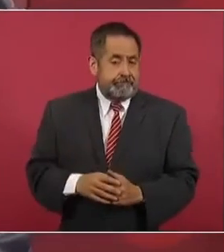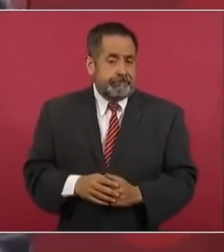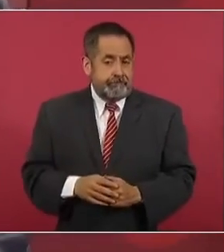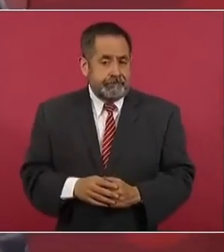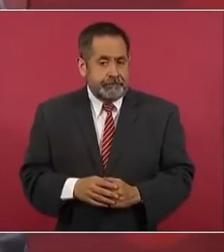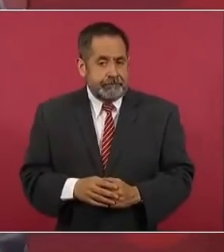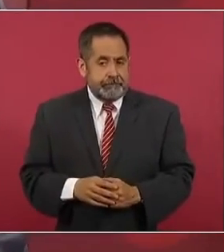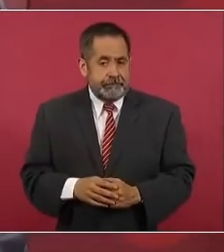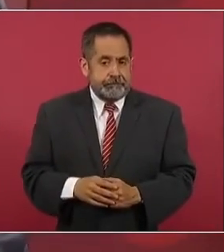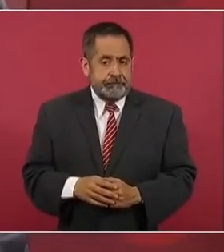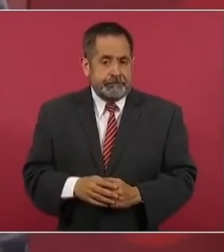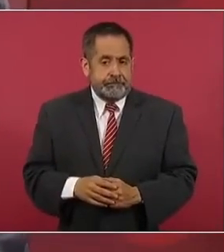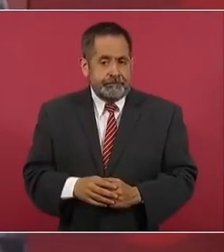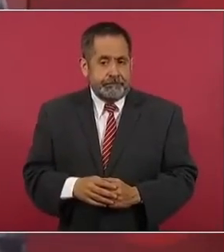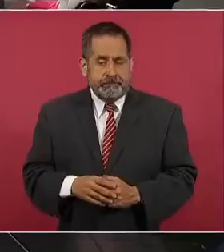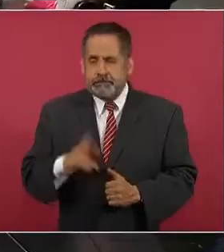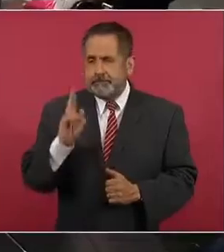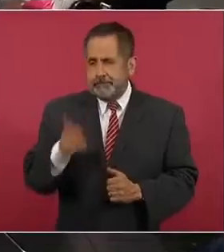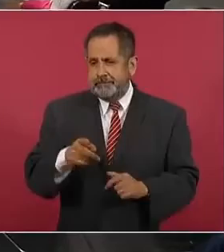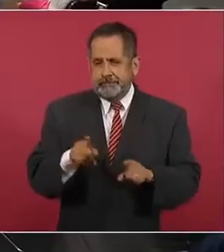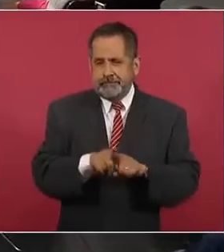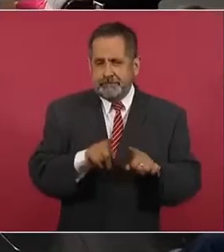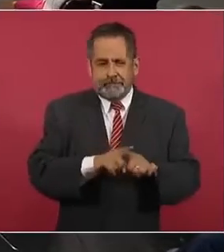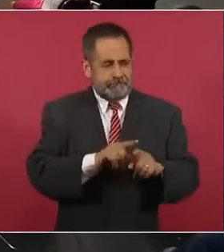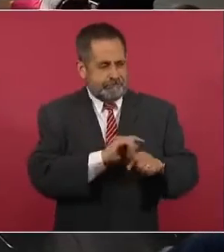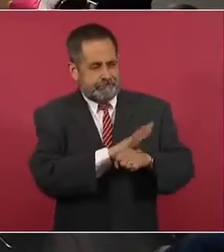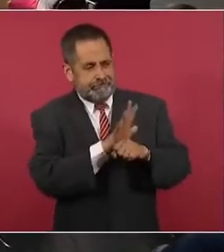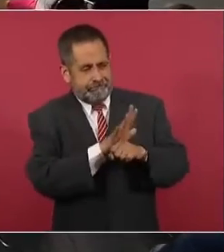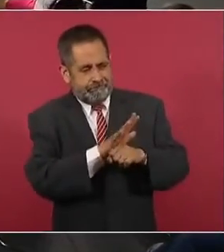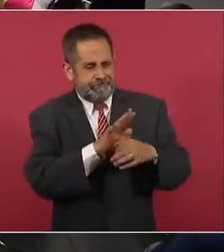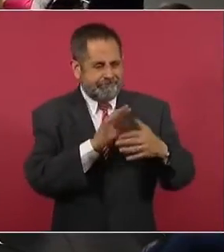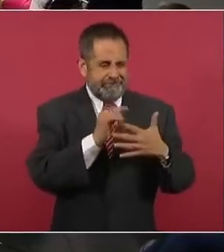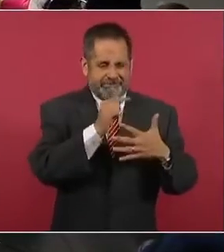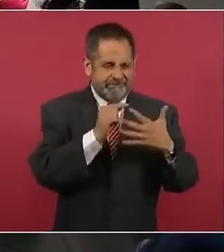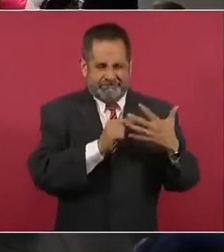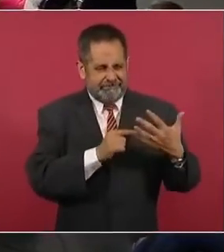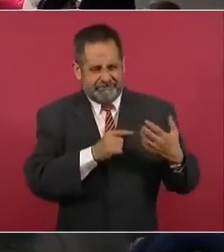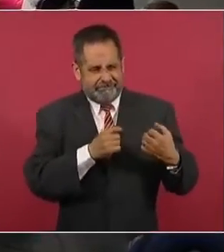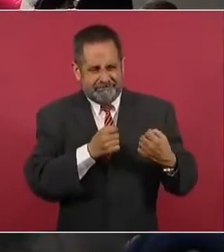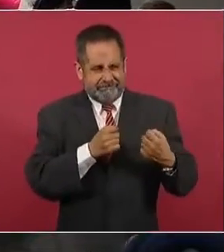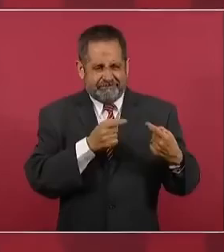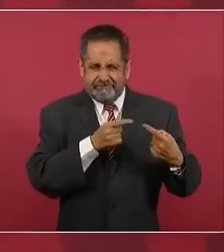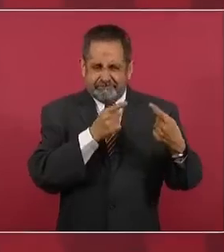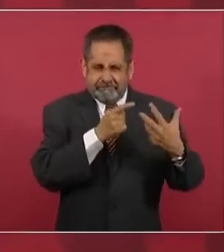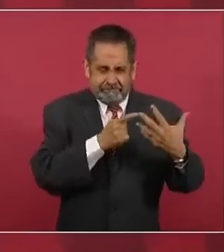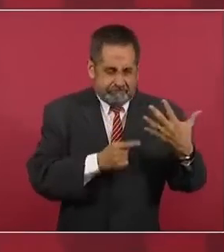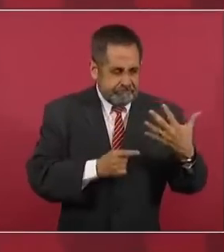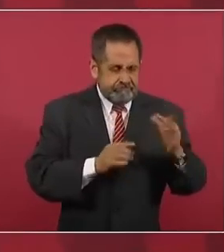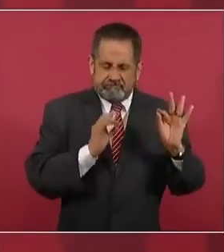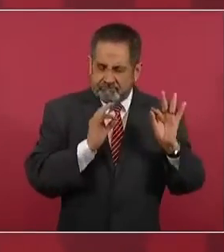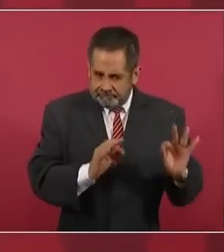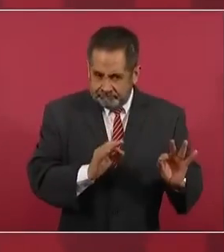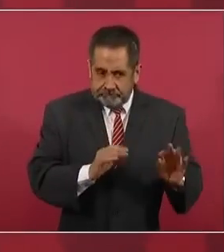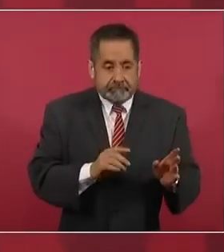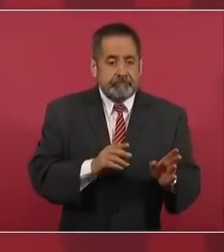enfrentamos la pandemia, ahora vamos a tener un